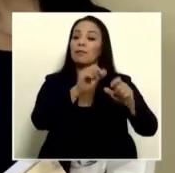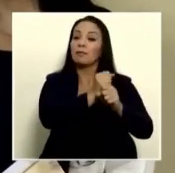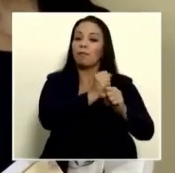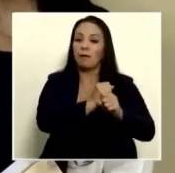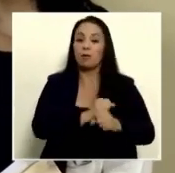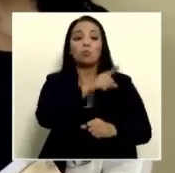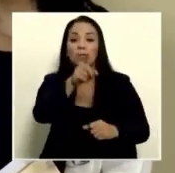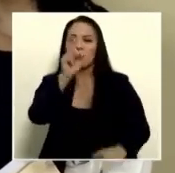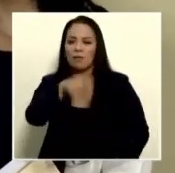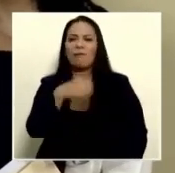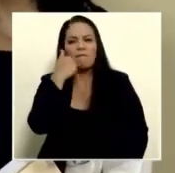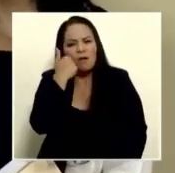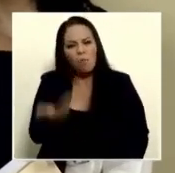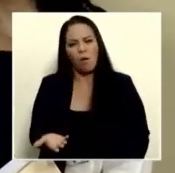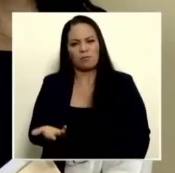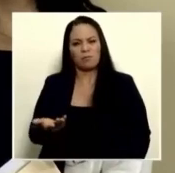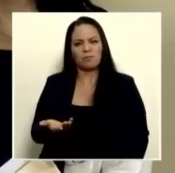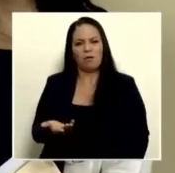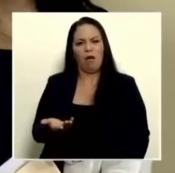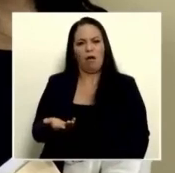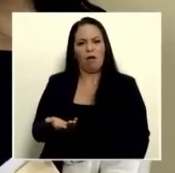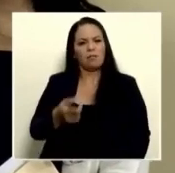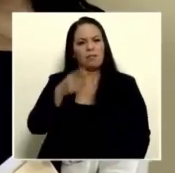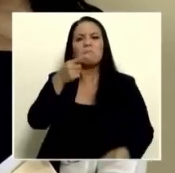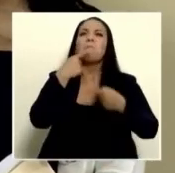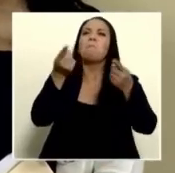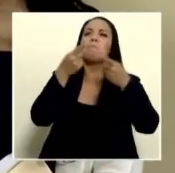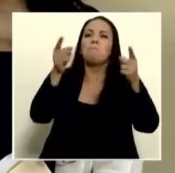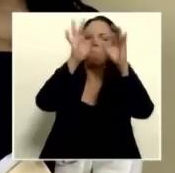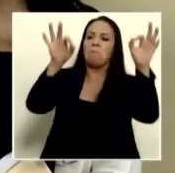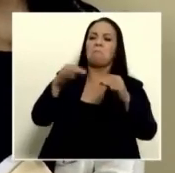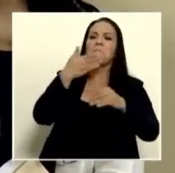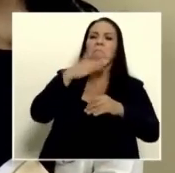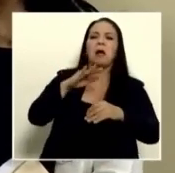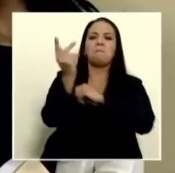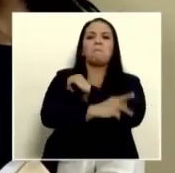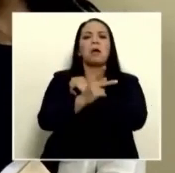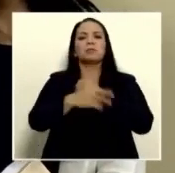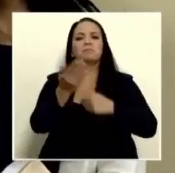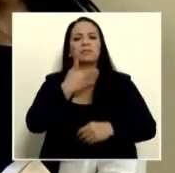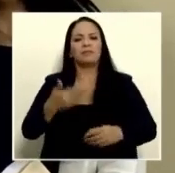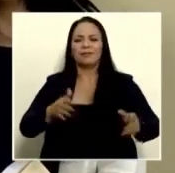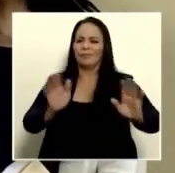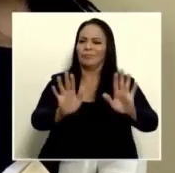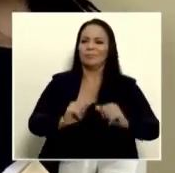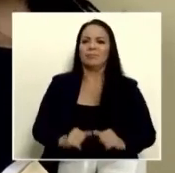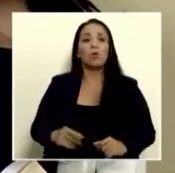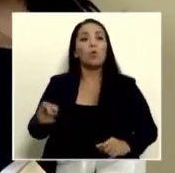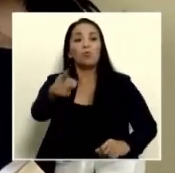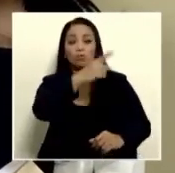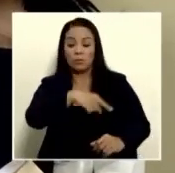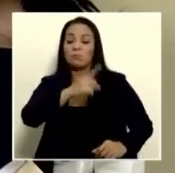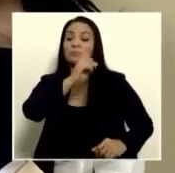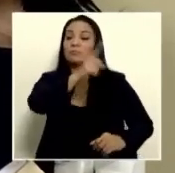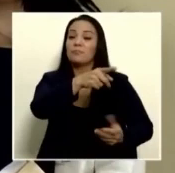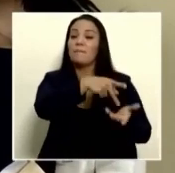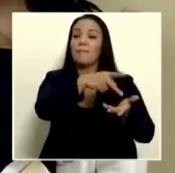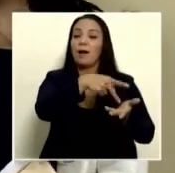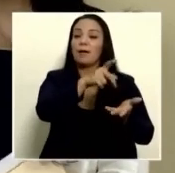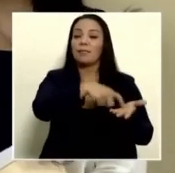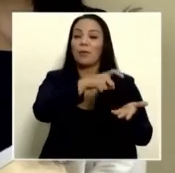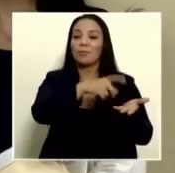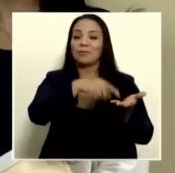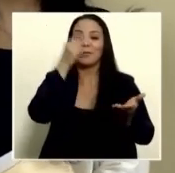vergüenza de famar a su país pero también tienen la obligación de pagar sus deudas al Estado